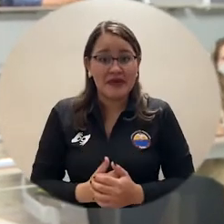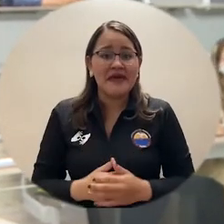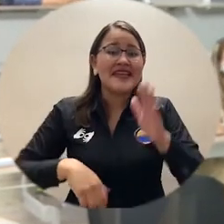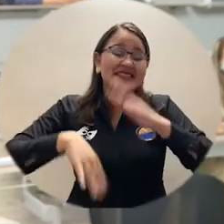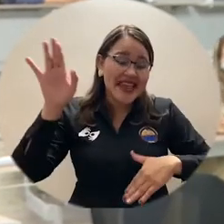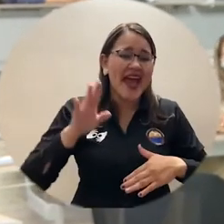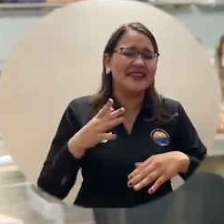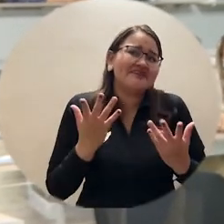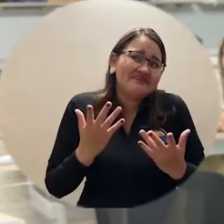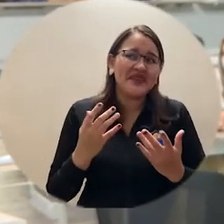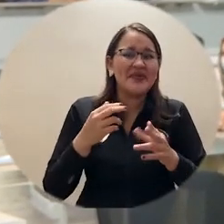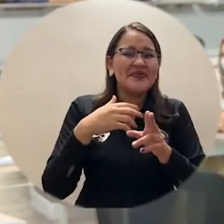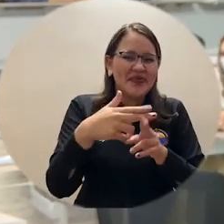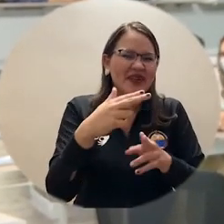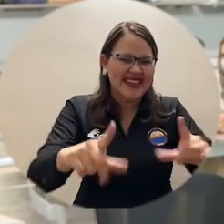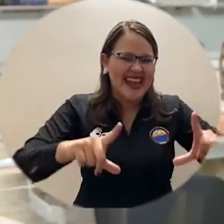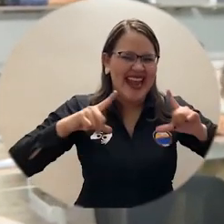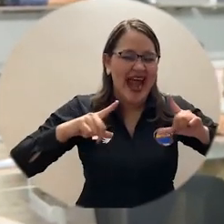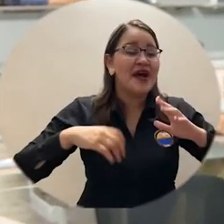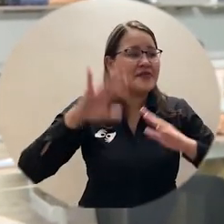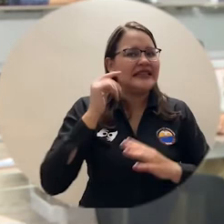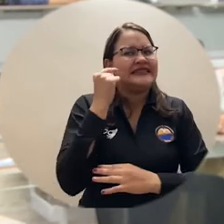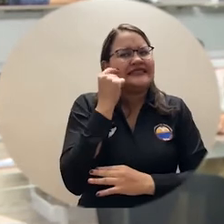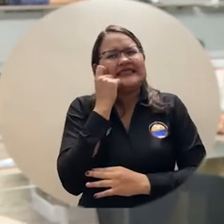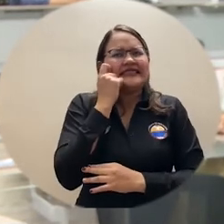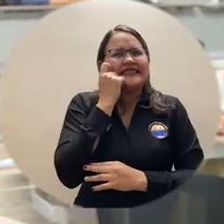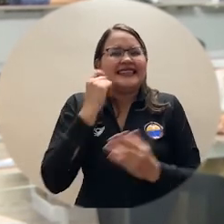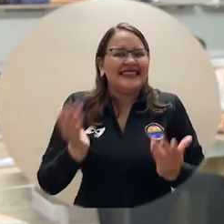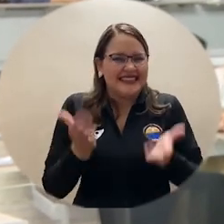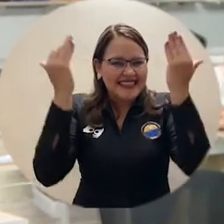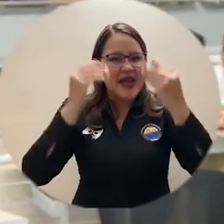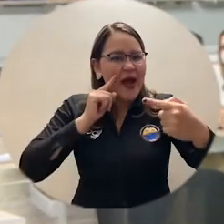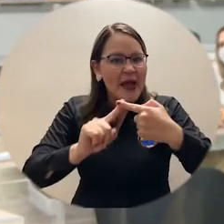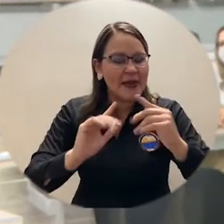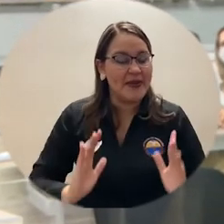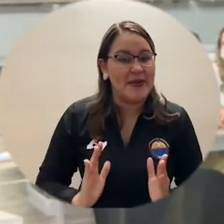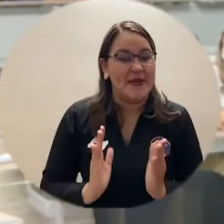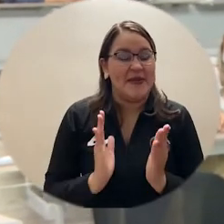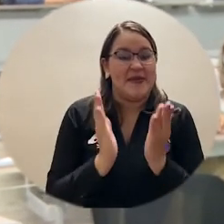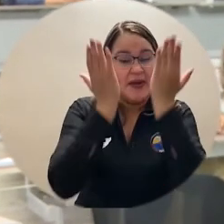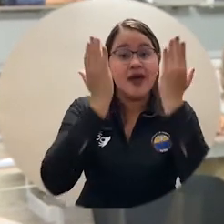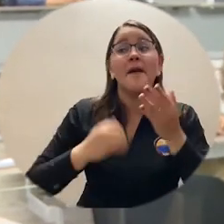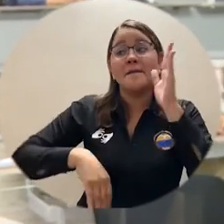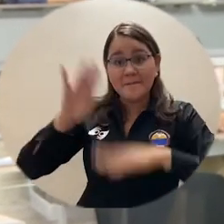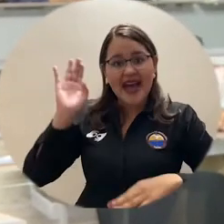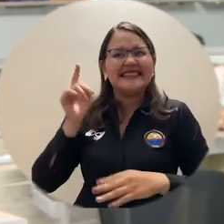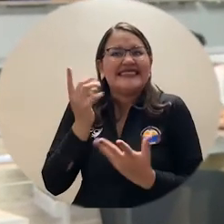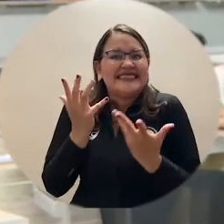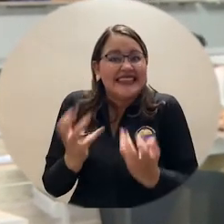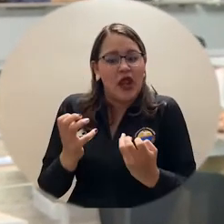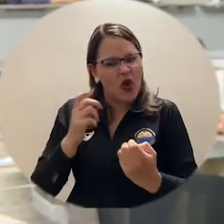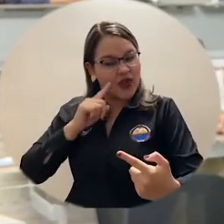y que estamos comenzando pues nos brindan y nos ayudan a meternos más al tema y creernos más el que estamos estudiando